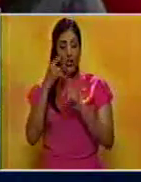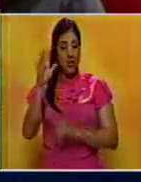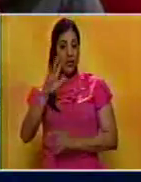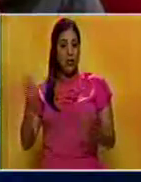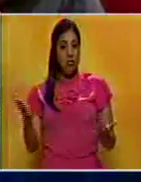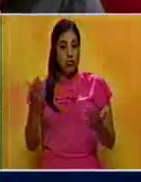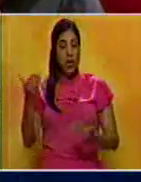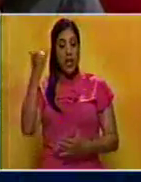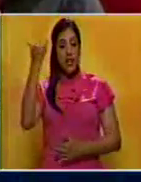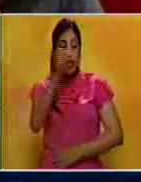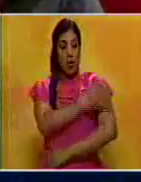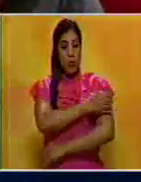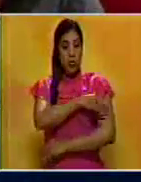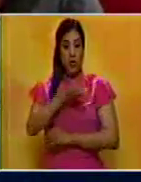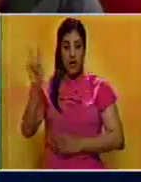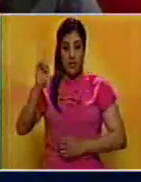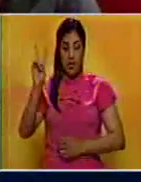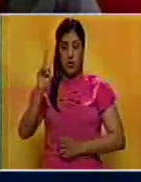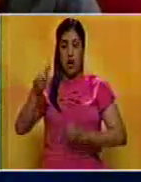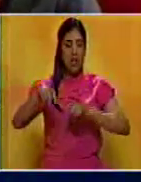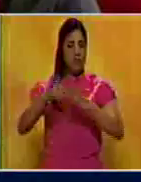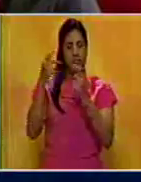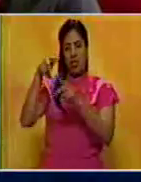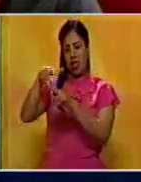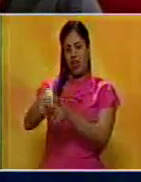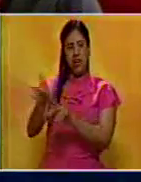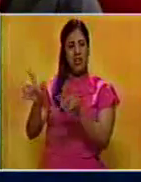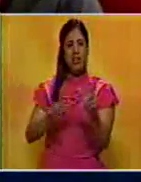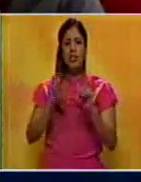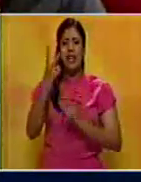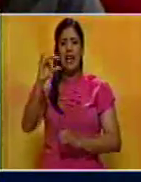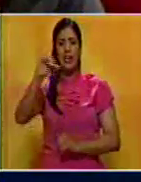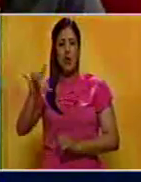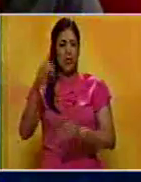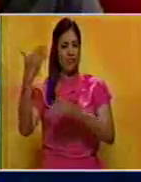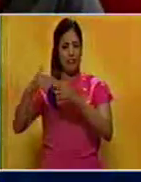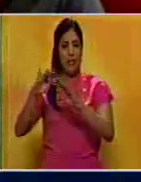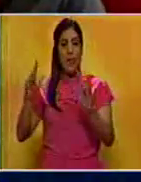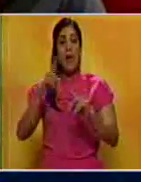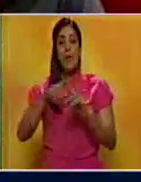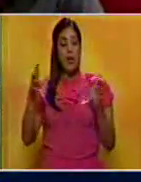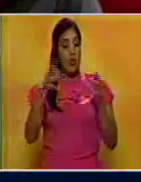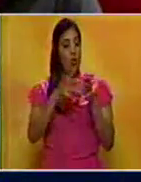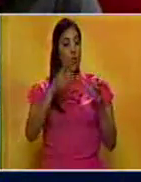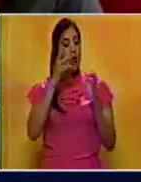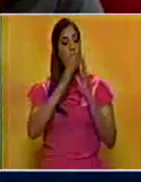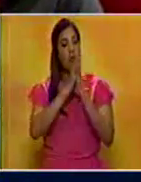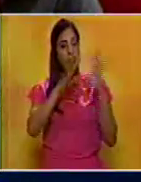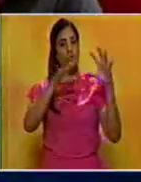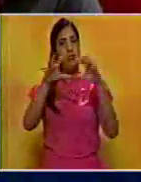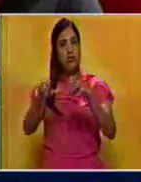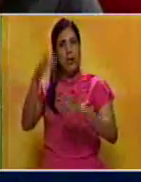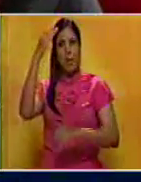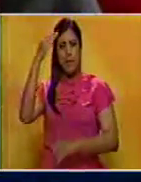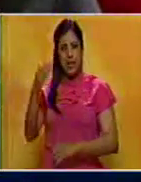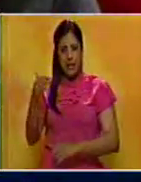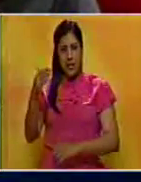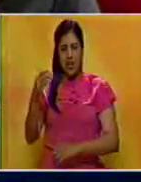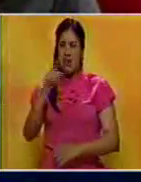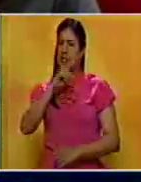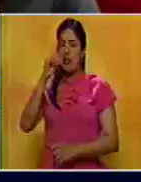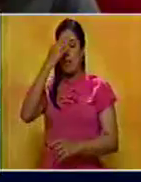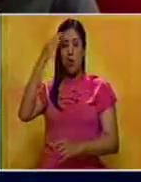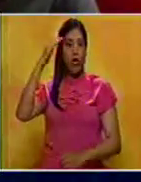juicio promovida por la oposición venezolana fue derrotada el 30 de julio y opinó que una clase política que pide una intervención militar extranjera